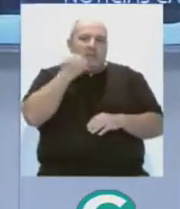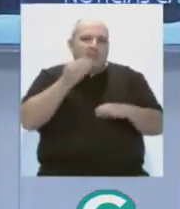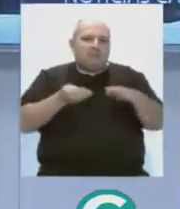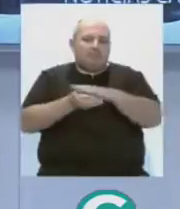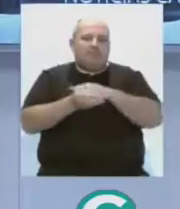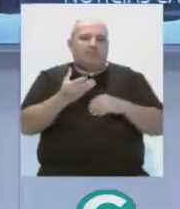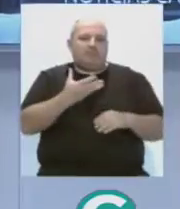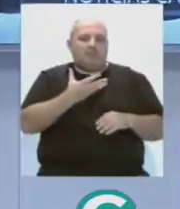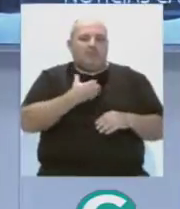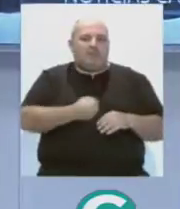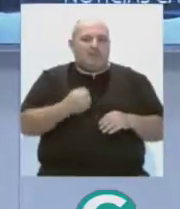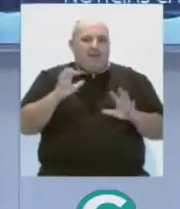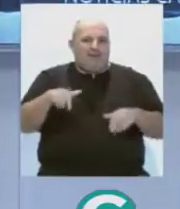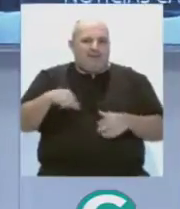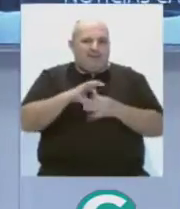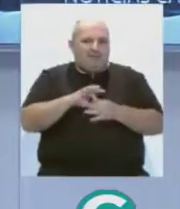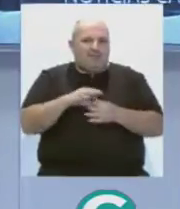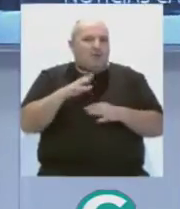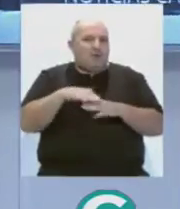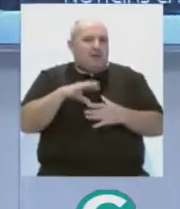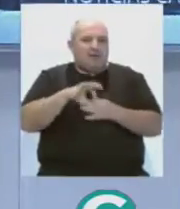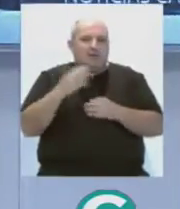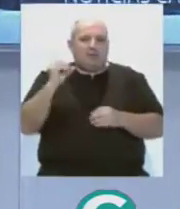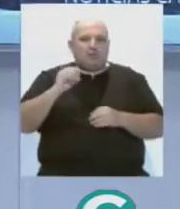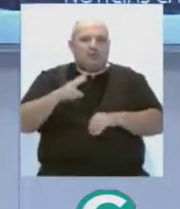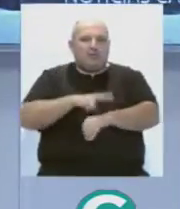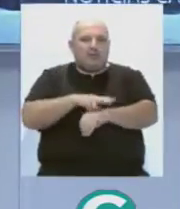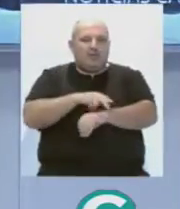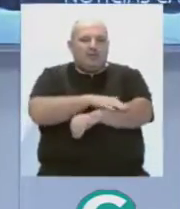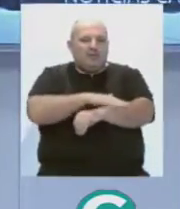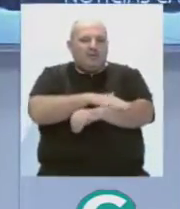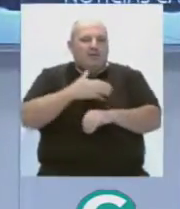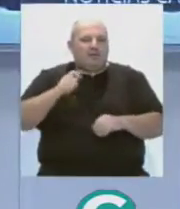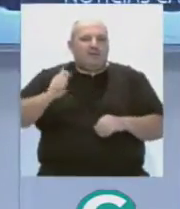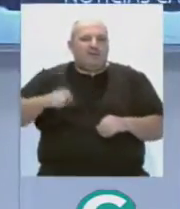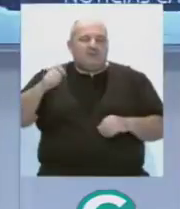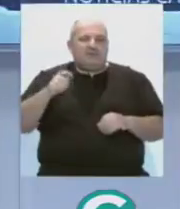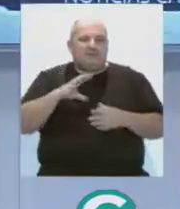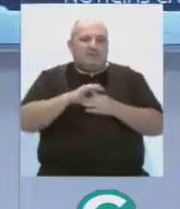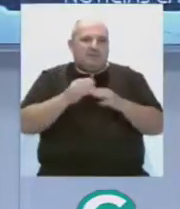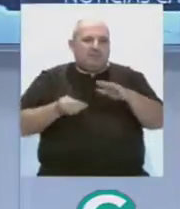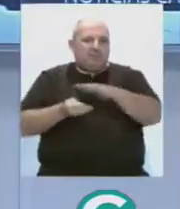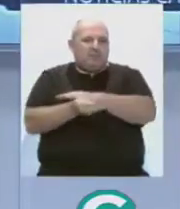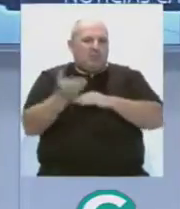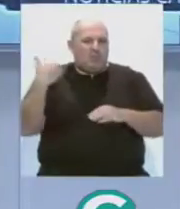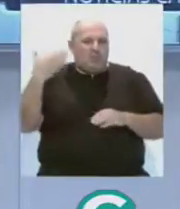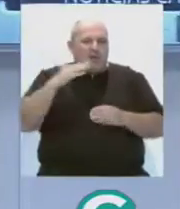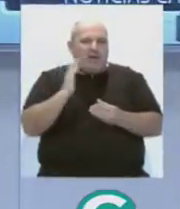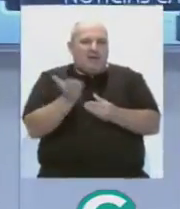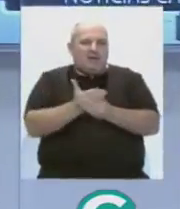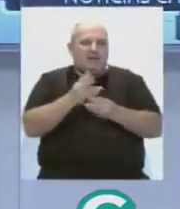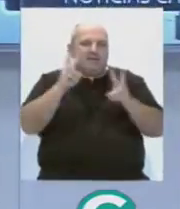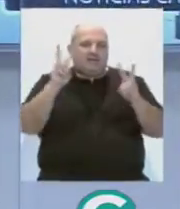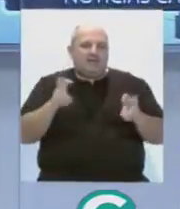la municipalización en Cádiz. Recurrirá a través de la subdelegación del Gobierno la sentencia del contencioso administrativo que archivaba el